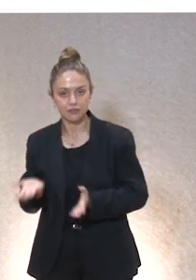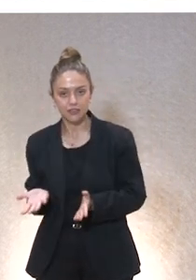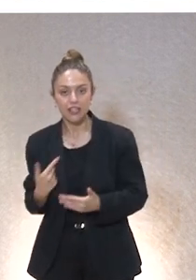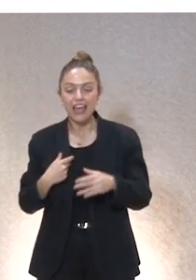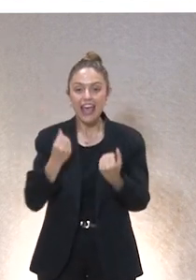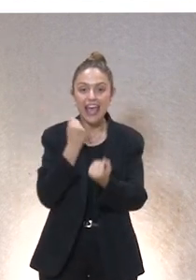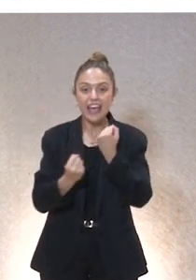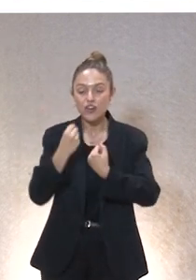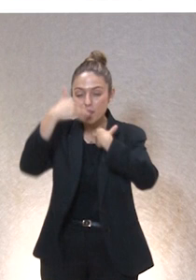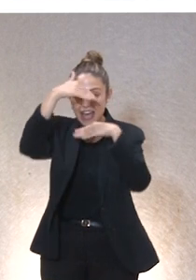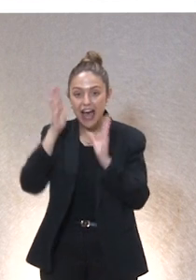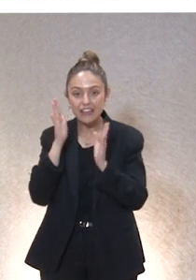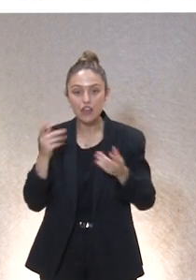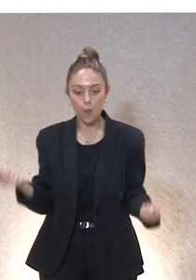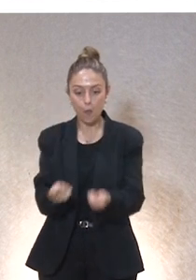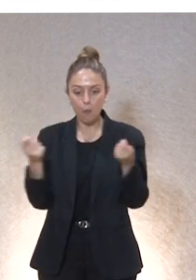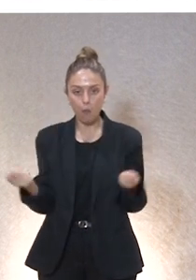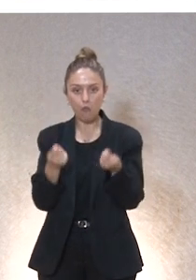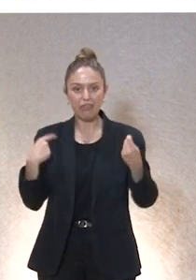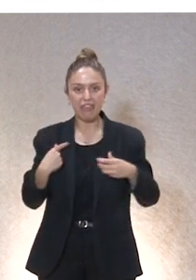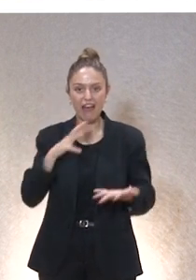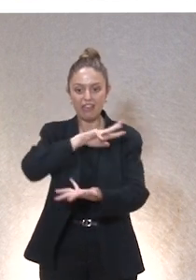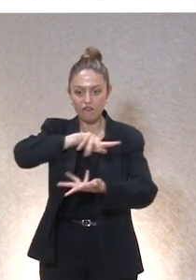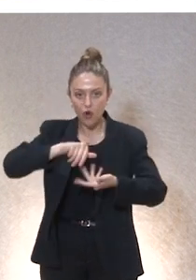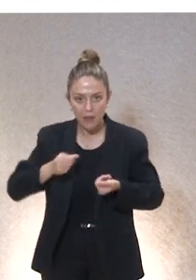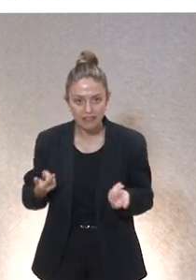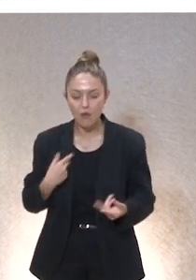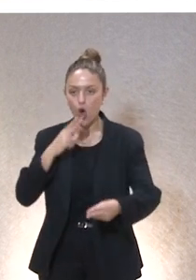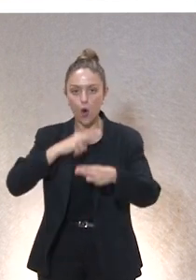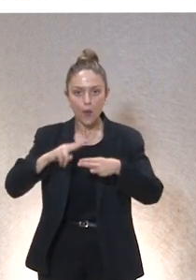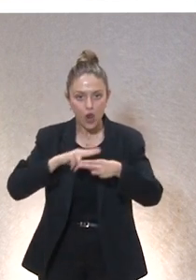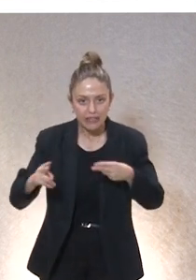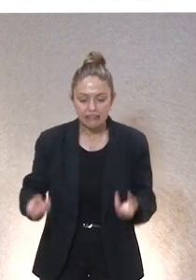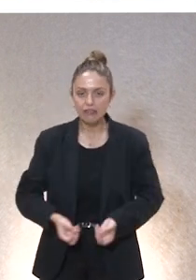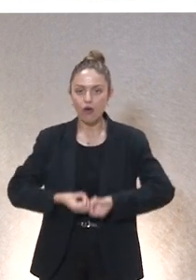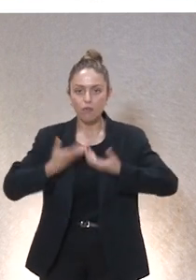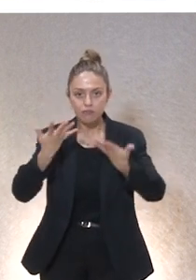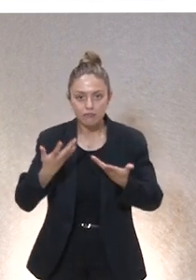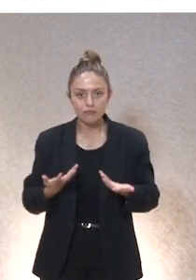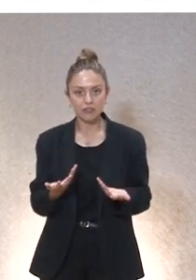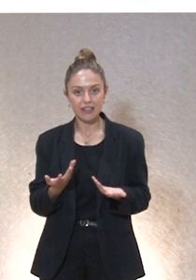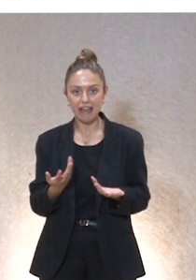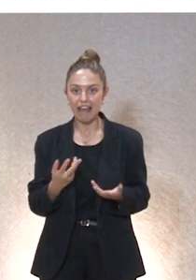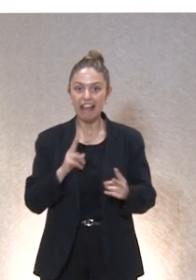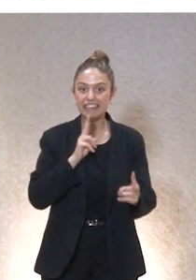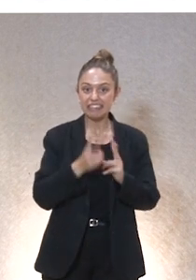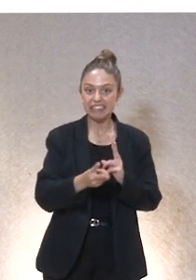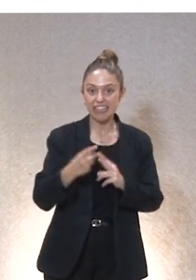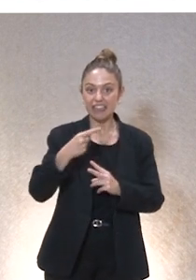atención es la que manda en la publicidad, es la que manda en los informativos, es la que manda en la política, es la que manda en el marketing, no el chat GPT,